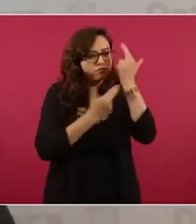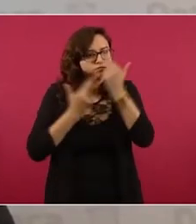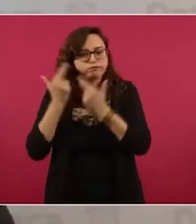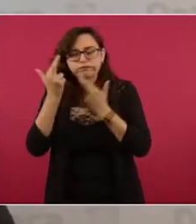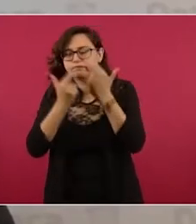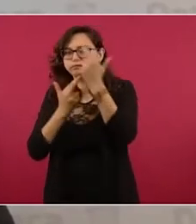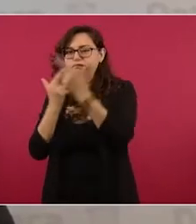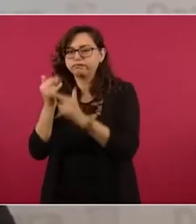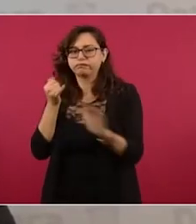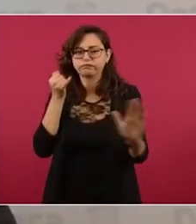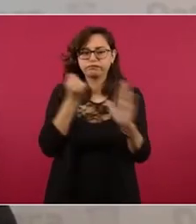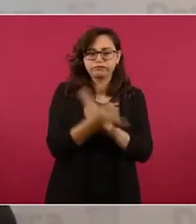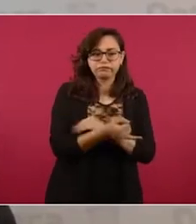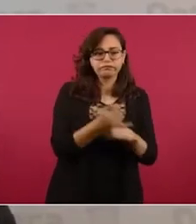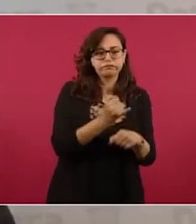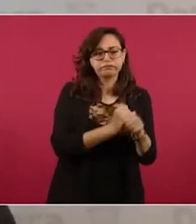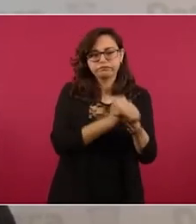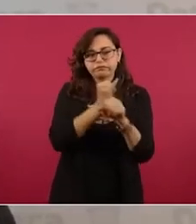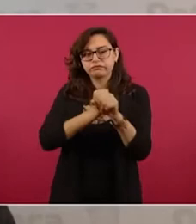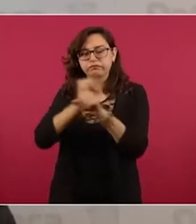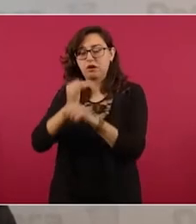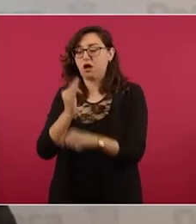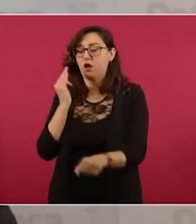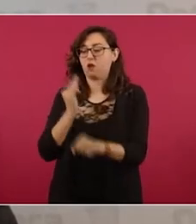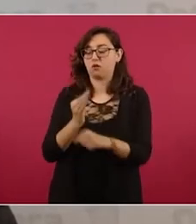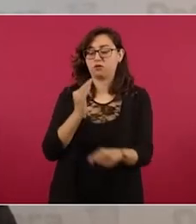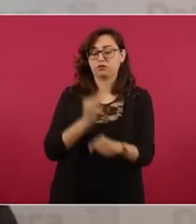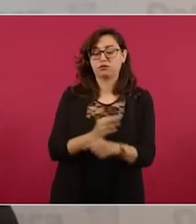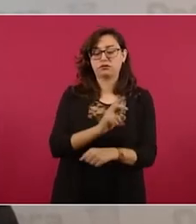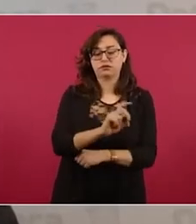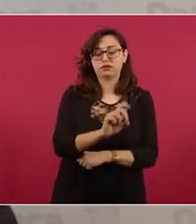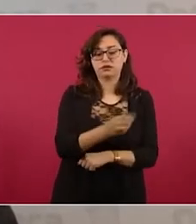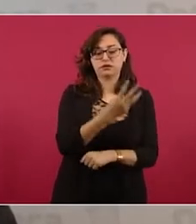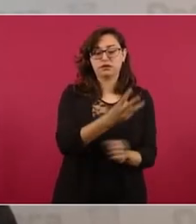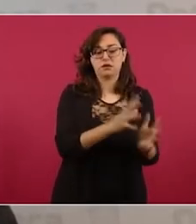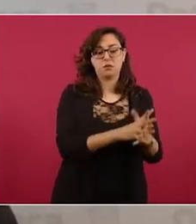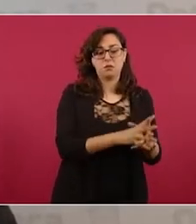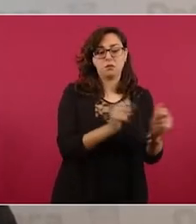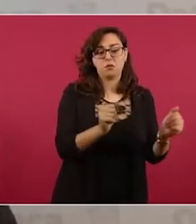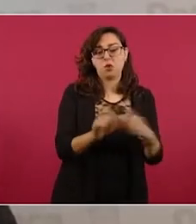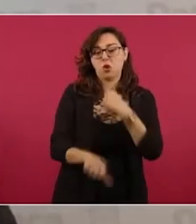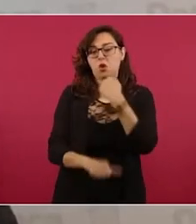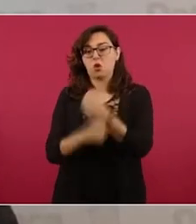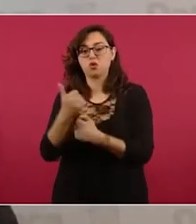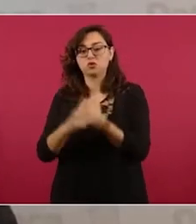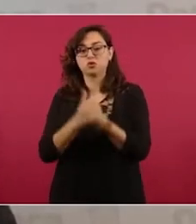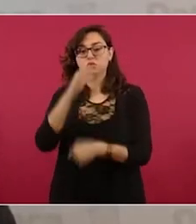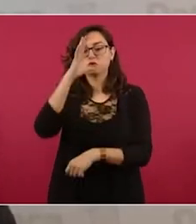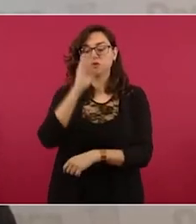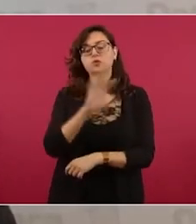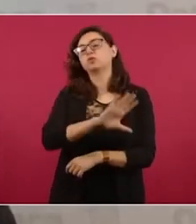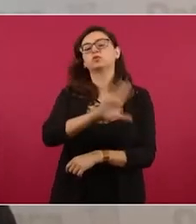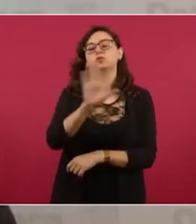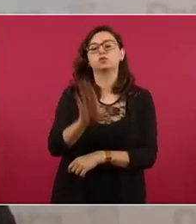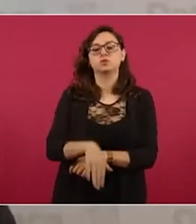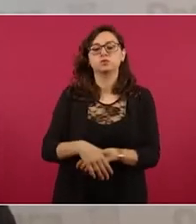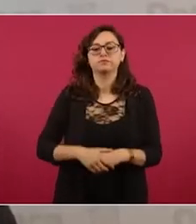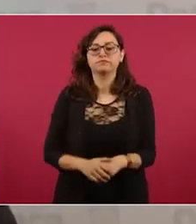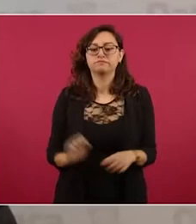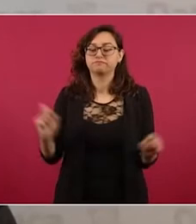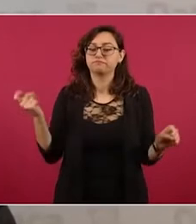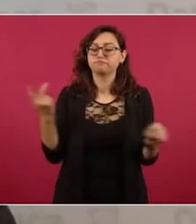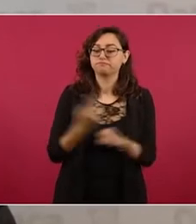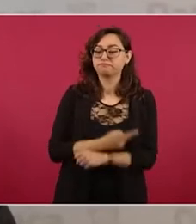de funciones. Se ubican básicamente en la zona costera, en la zona alta de la